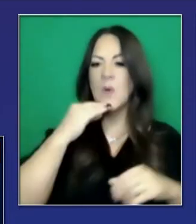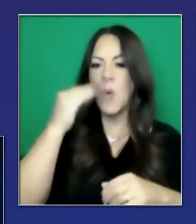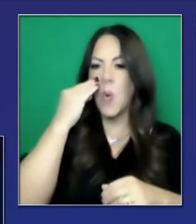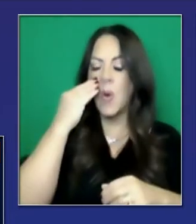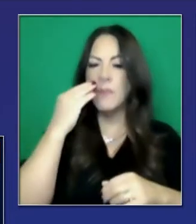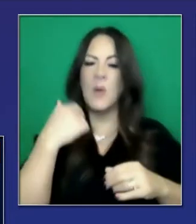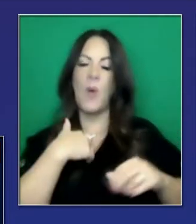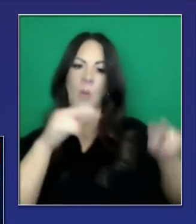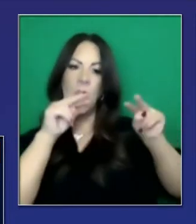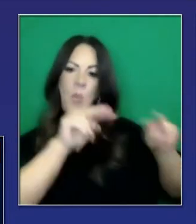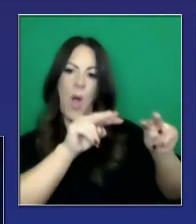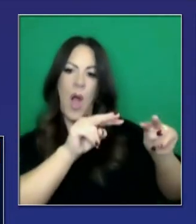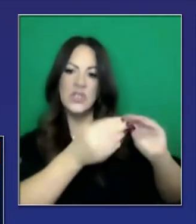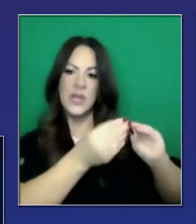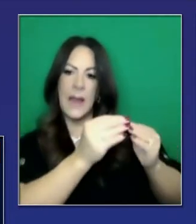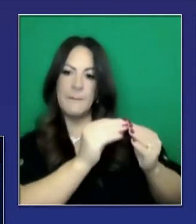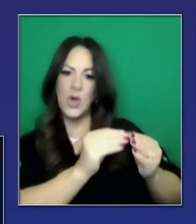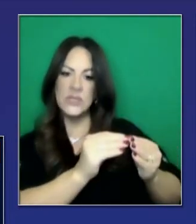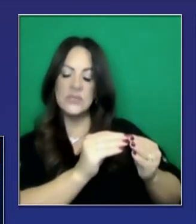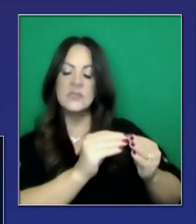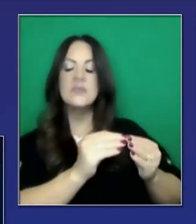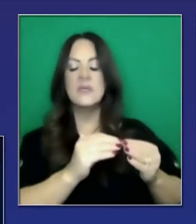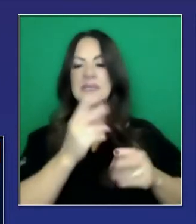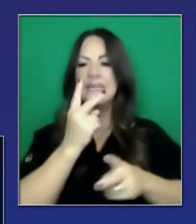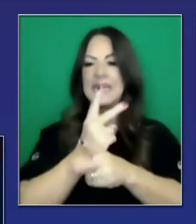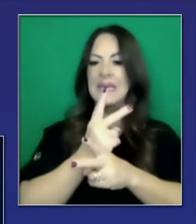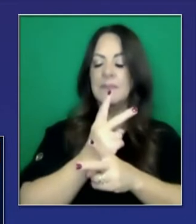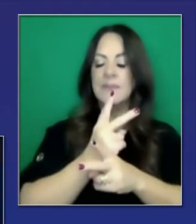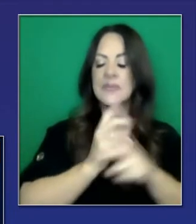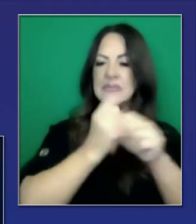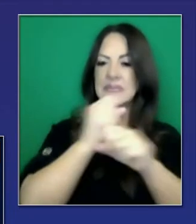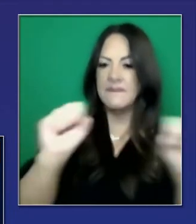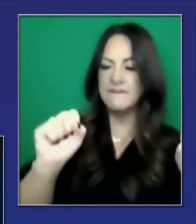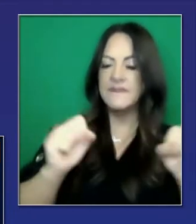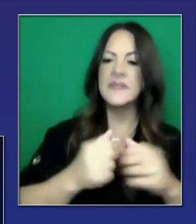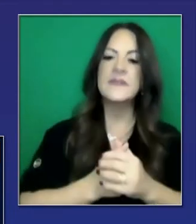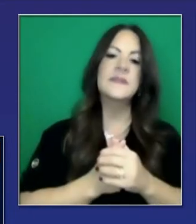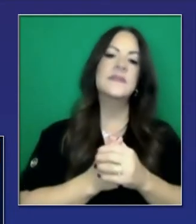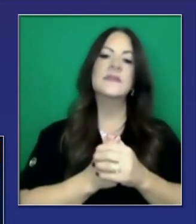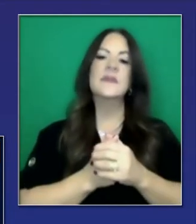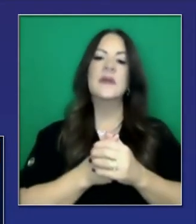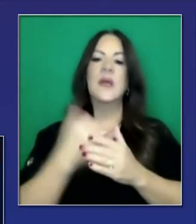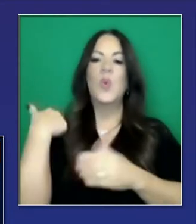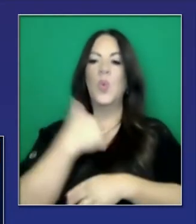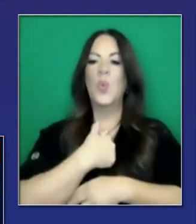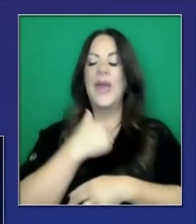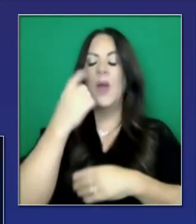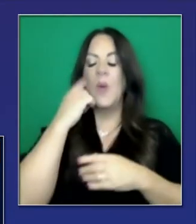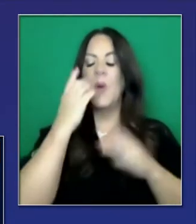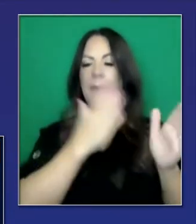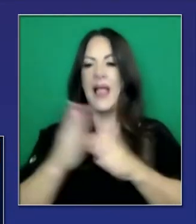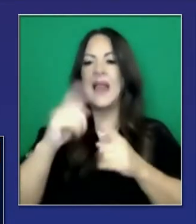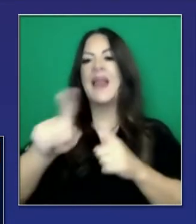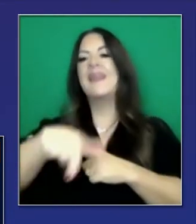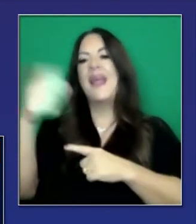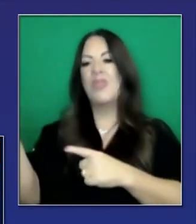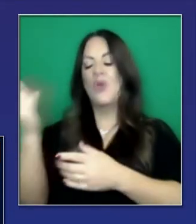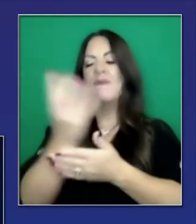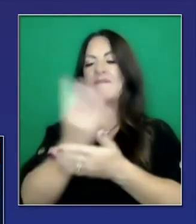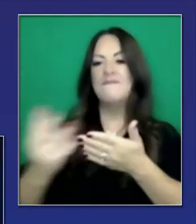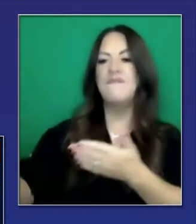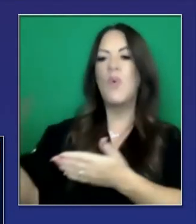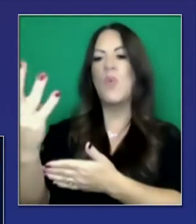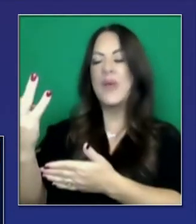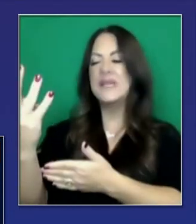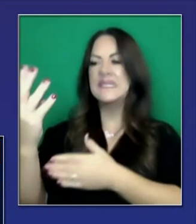tasas de transmisión actuales. Entonces anticipamos, basado en ese modelo, cómo será el crecimiento a través de cuatro